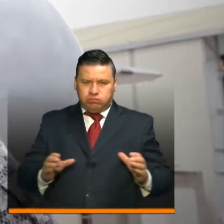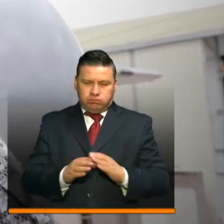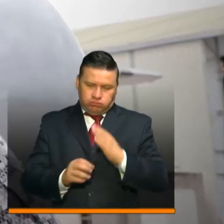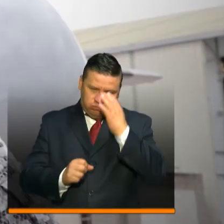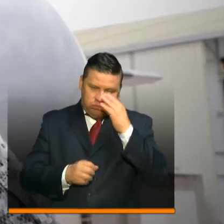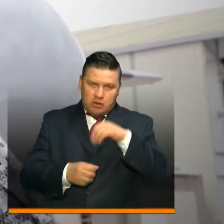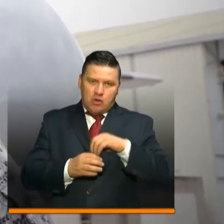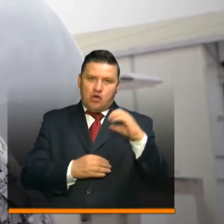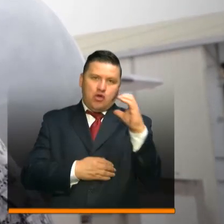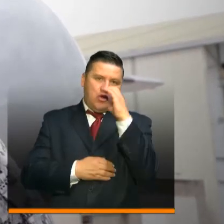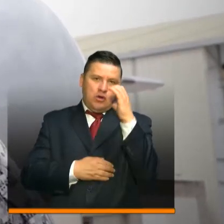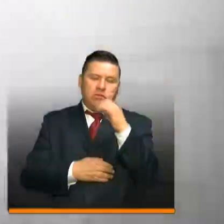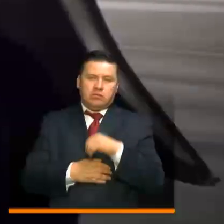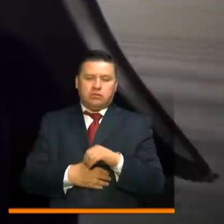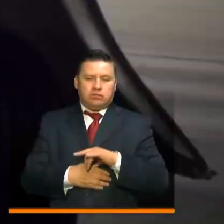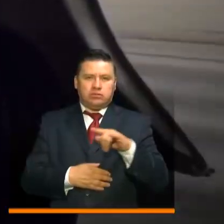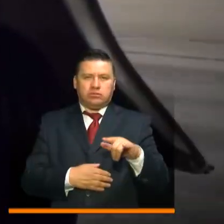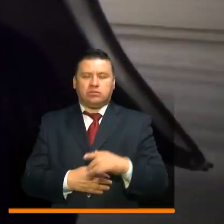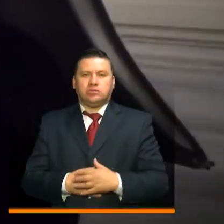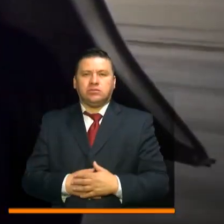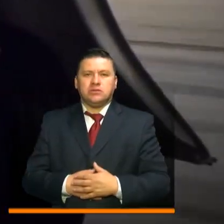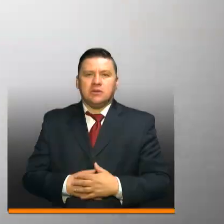de la fuerza aérea colombiana para este tipo de traslados.